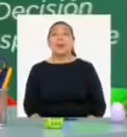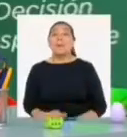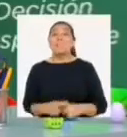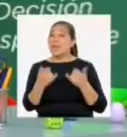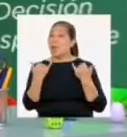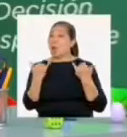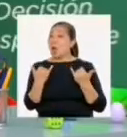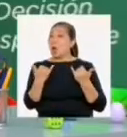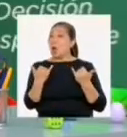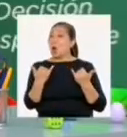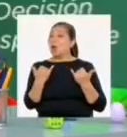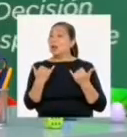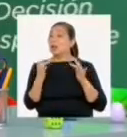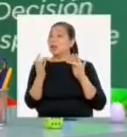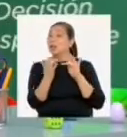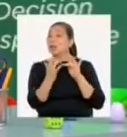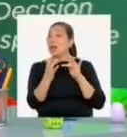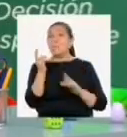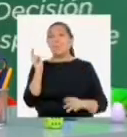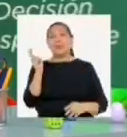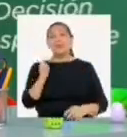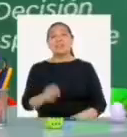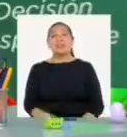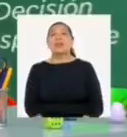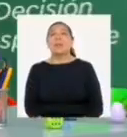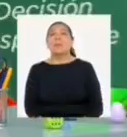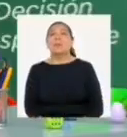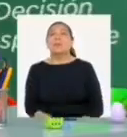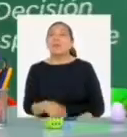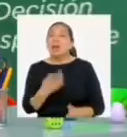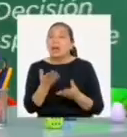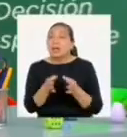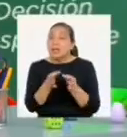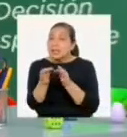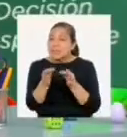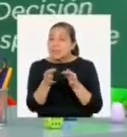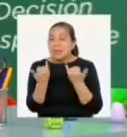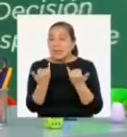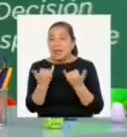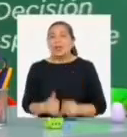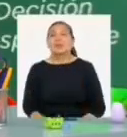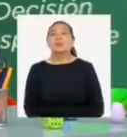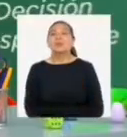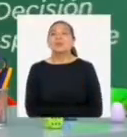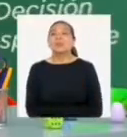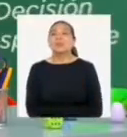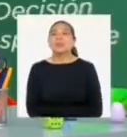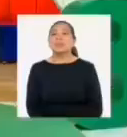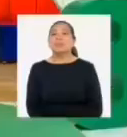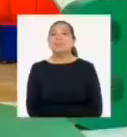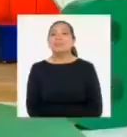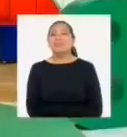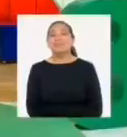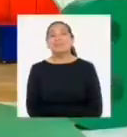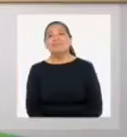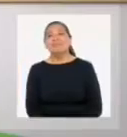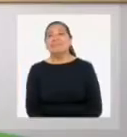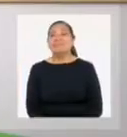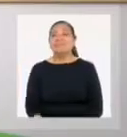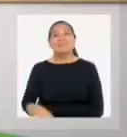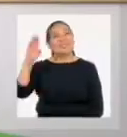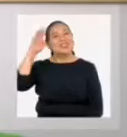Pero ahora, pongámonos en contacto con la profesora Jessica, para que nos guíe en esta experiencia. ¿Profesora?